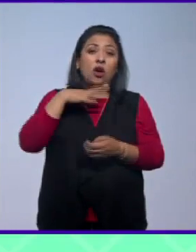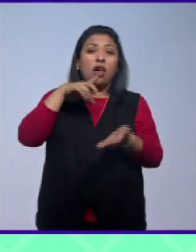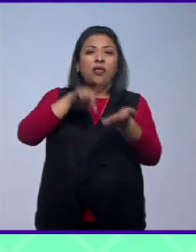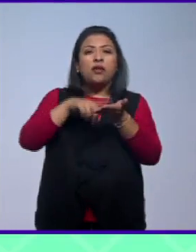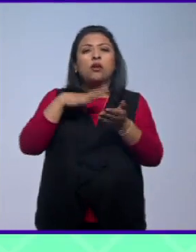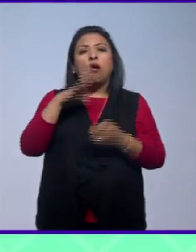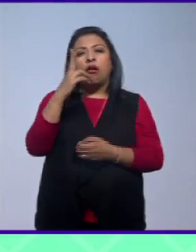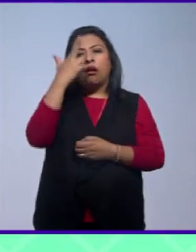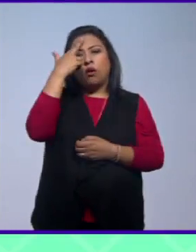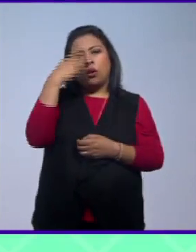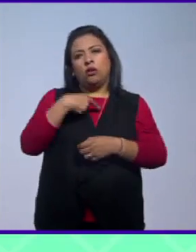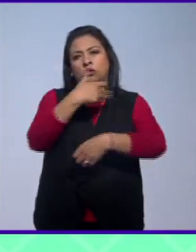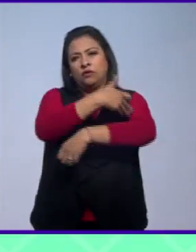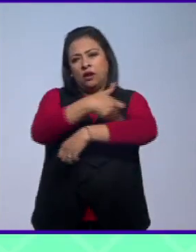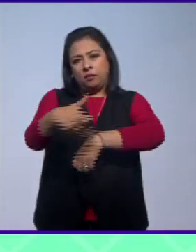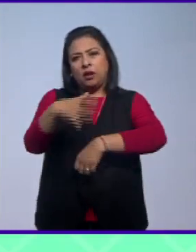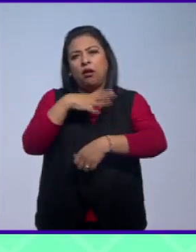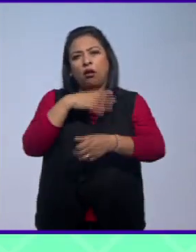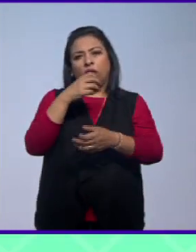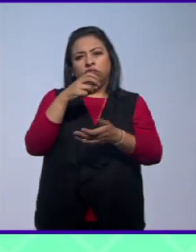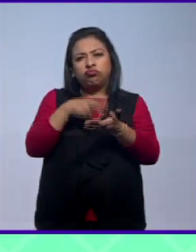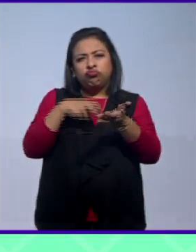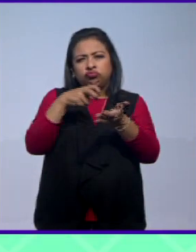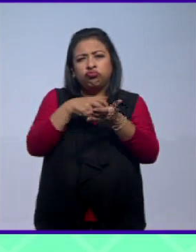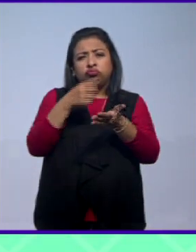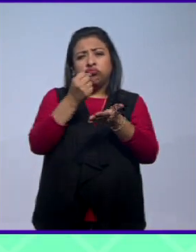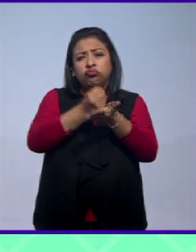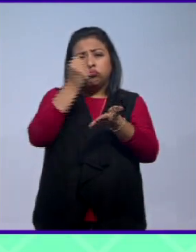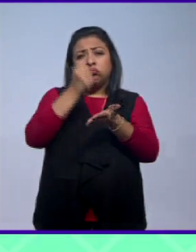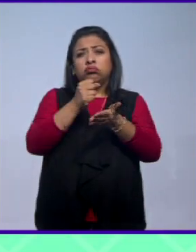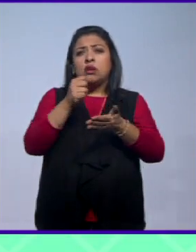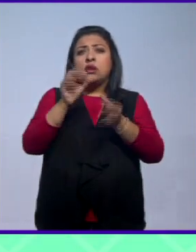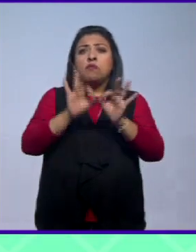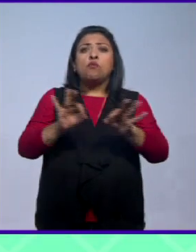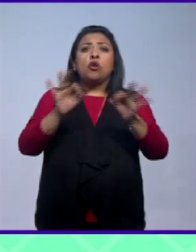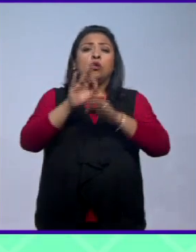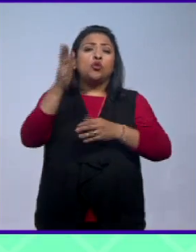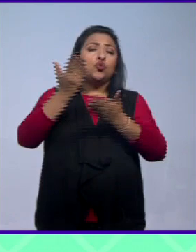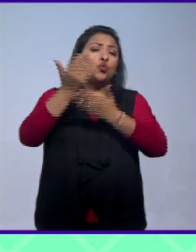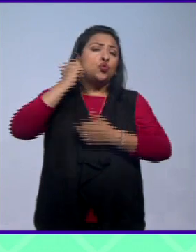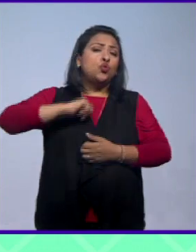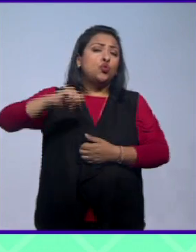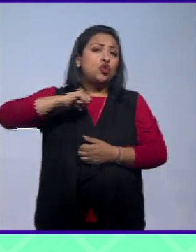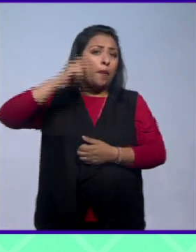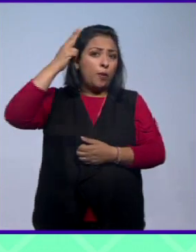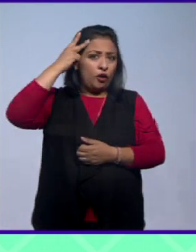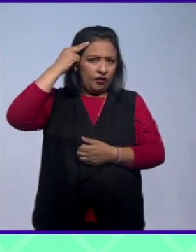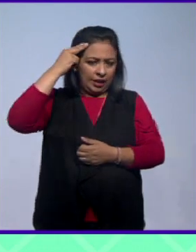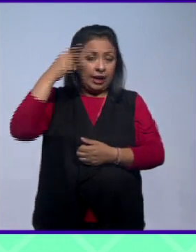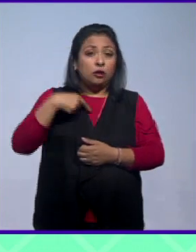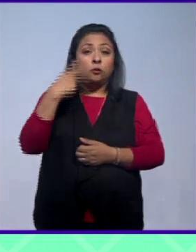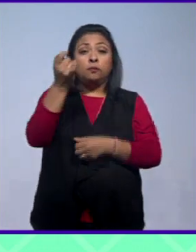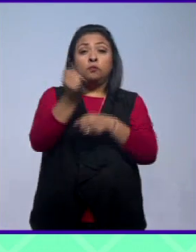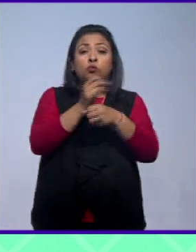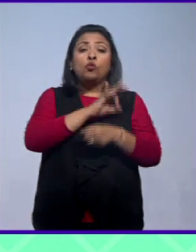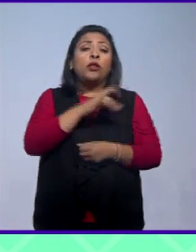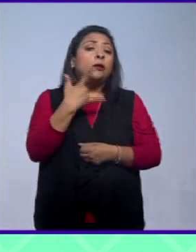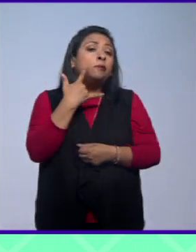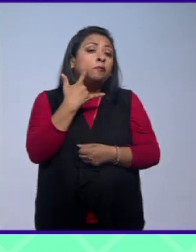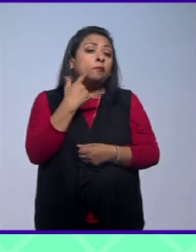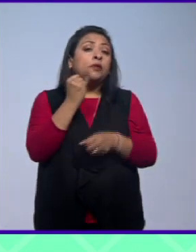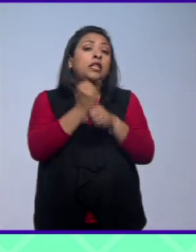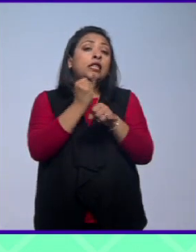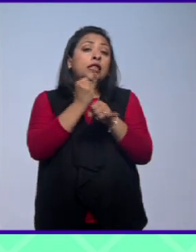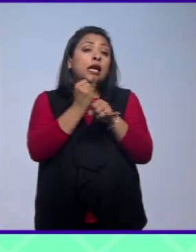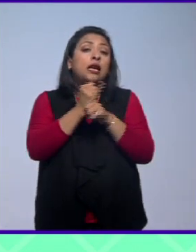recuerdos familiares con la producción editorial más popular del porfiriato esta investigación que puede consultarse en internet